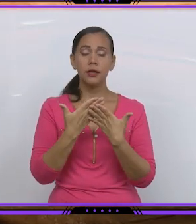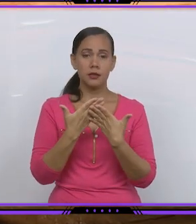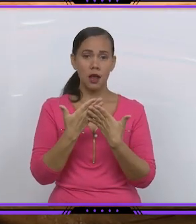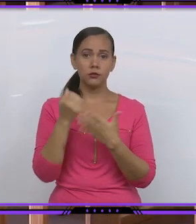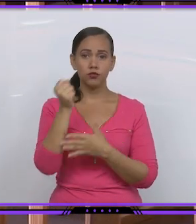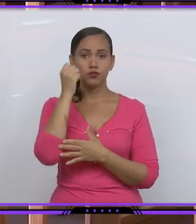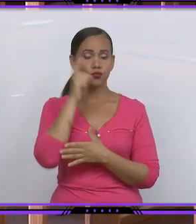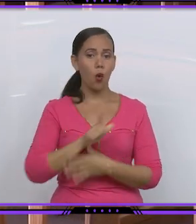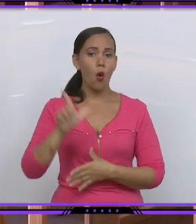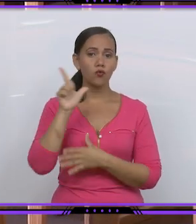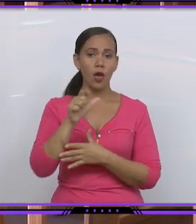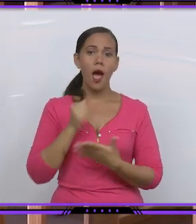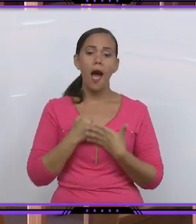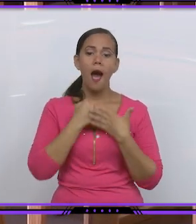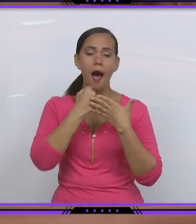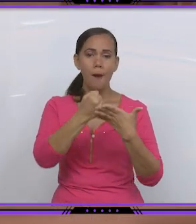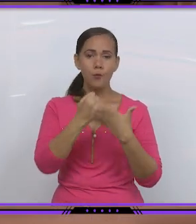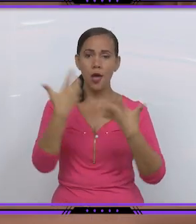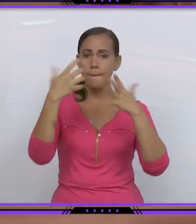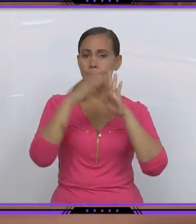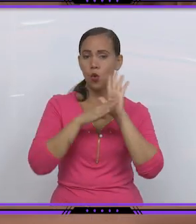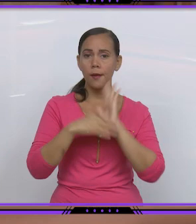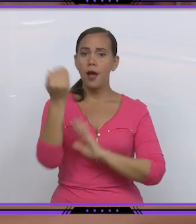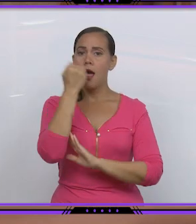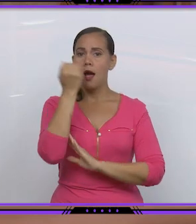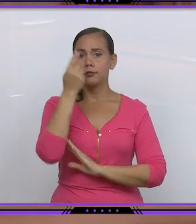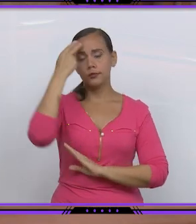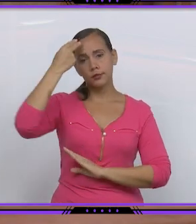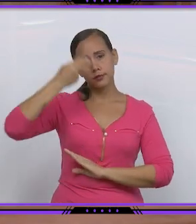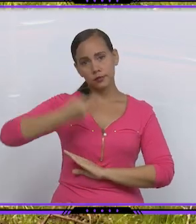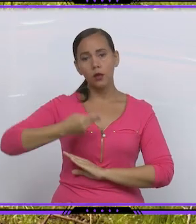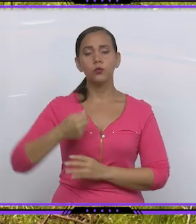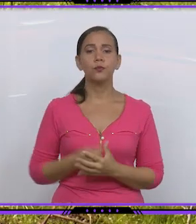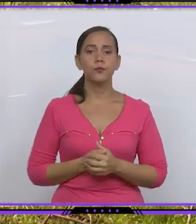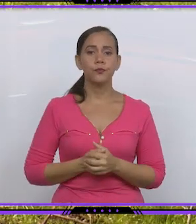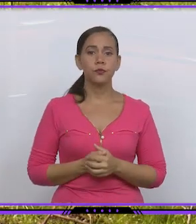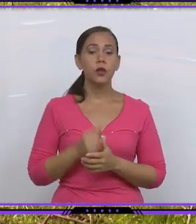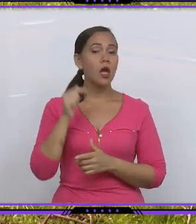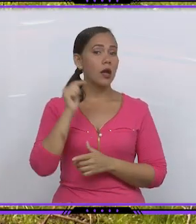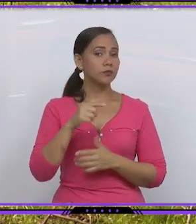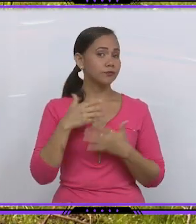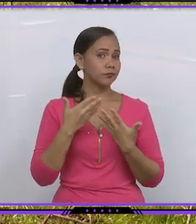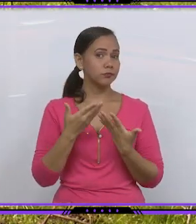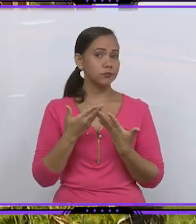socialista apoya los programas alimentarios y de la salud. La resiliencia es un concepto que se asuma en la dinámica